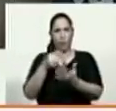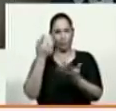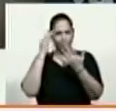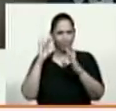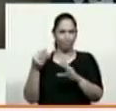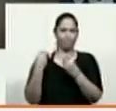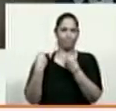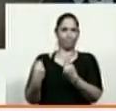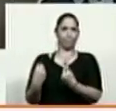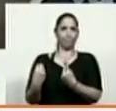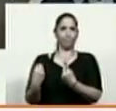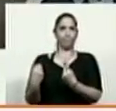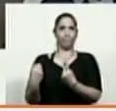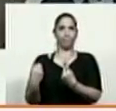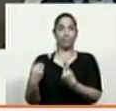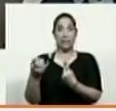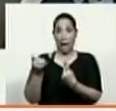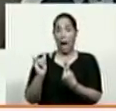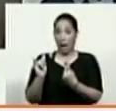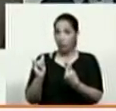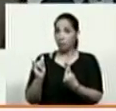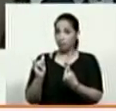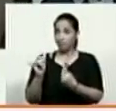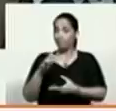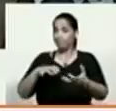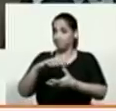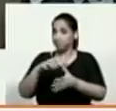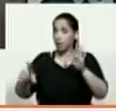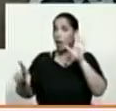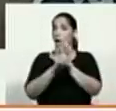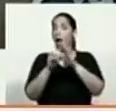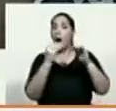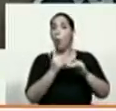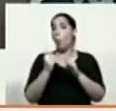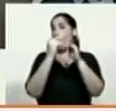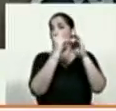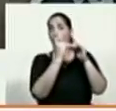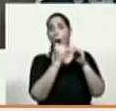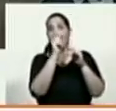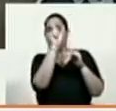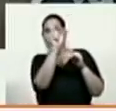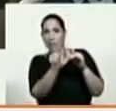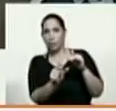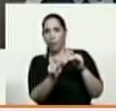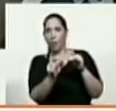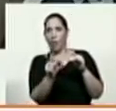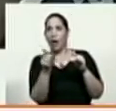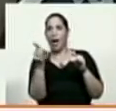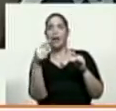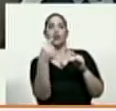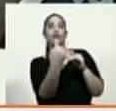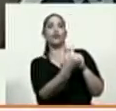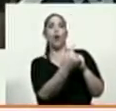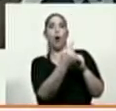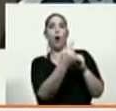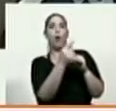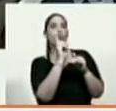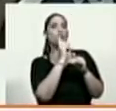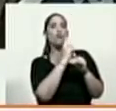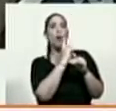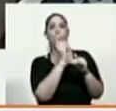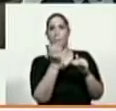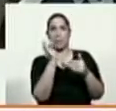Por lo tanto tendrán consecuencias legales al igual que este ciudadano que se autoproclamó sin ser